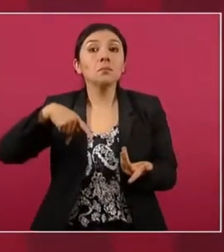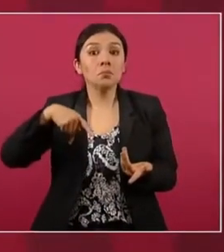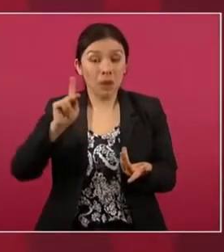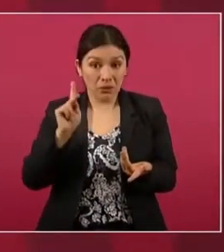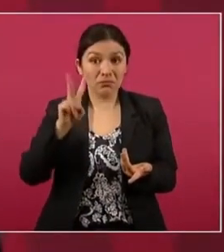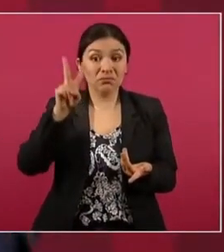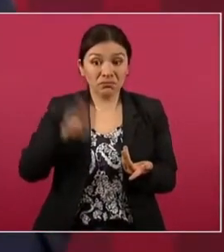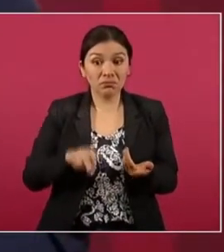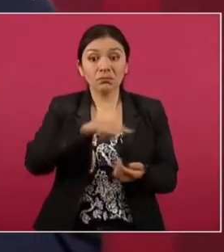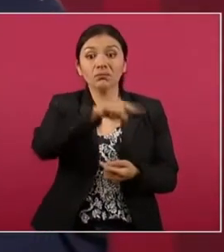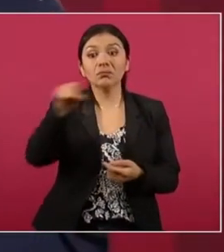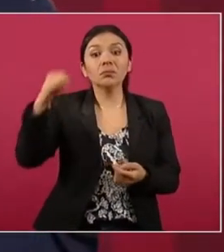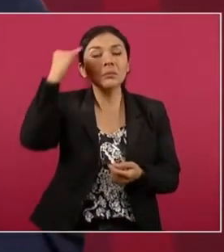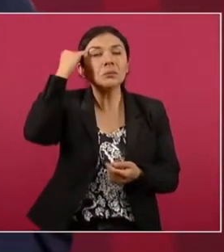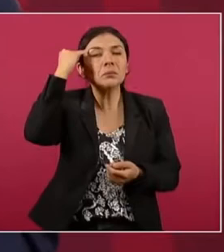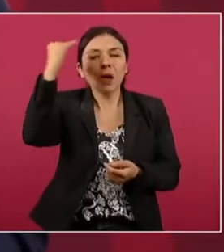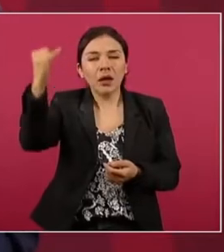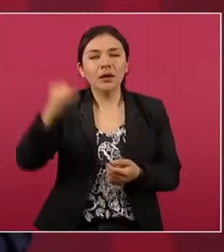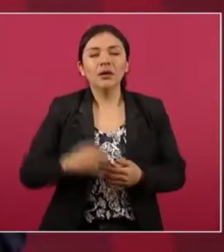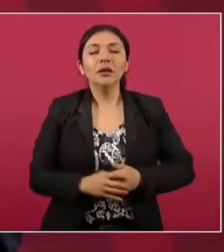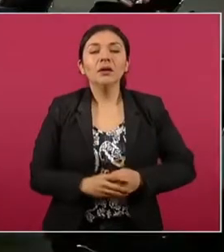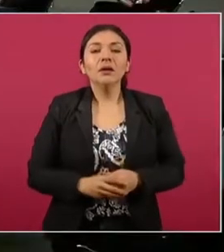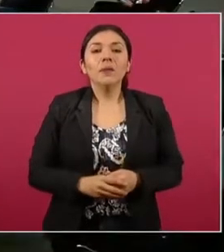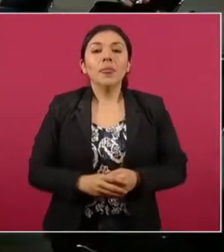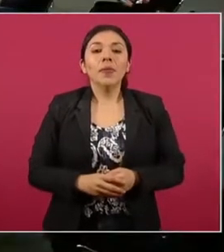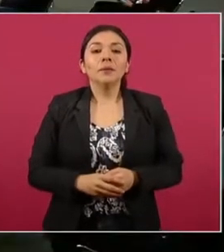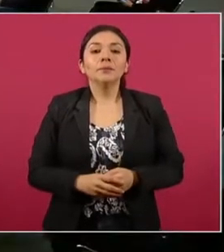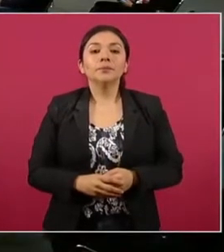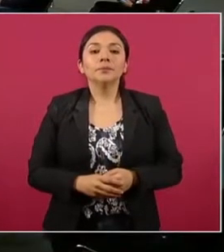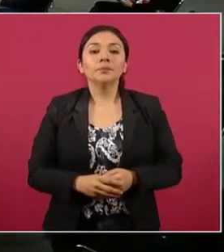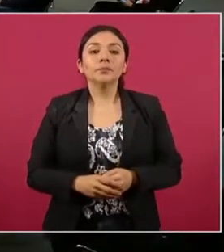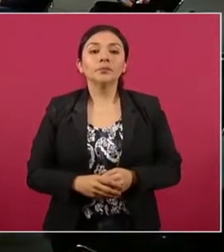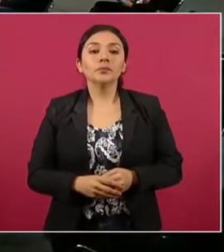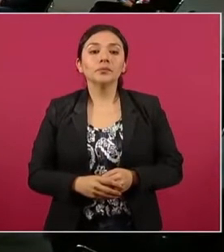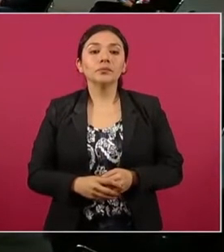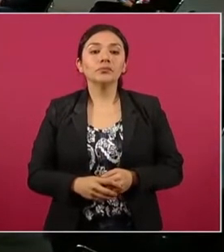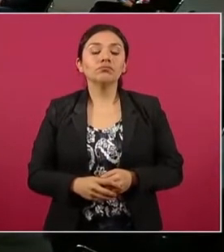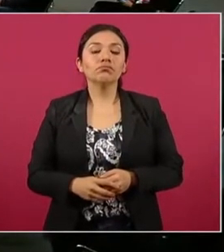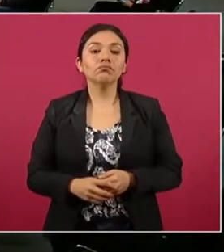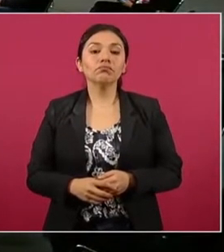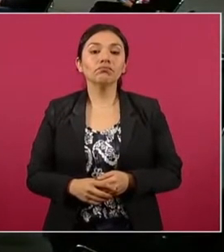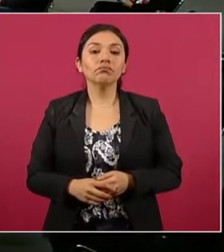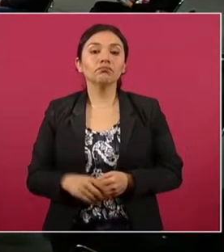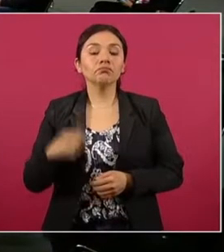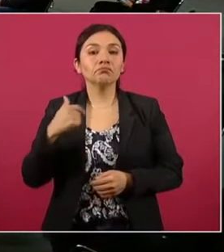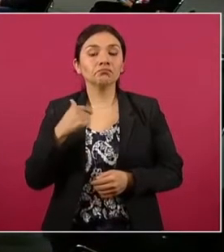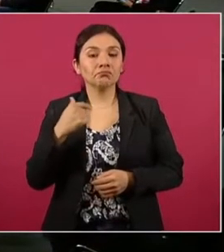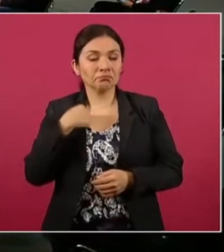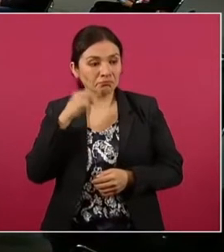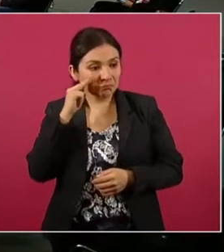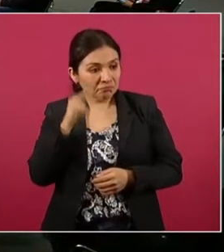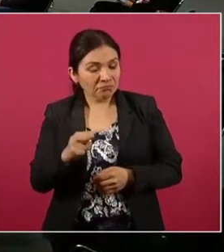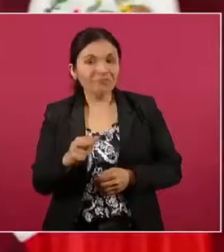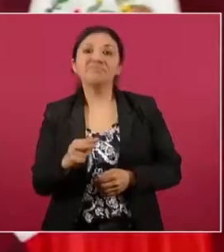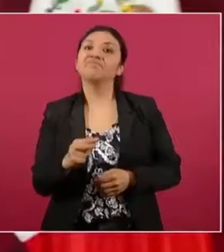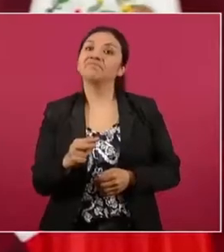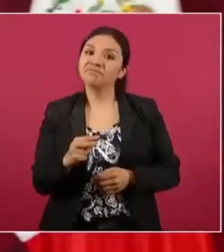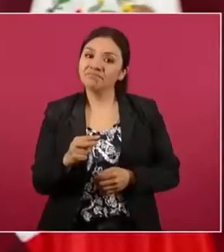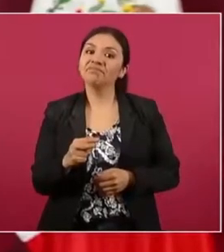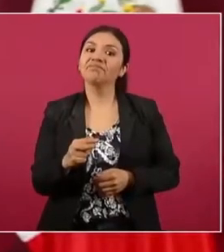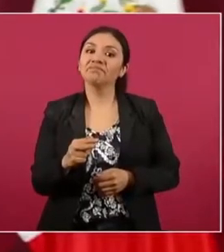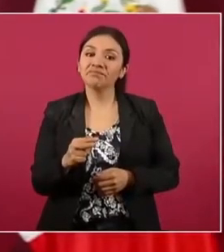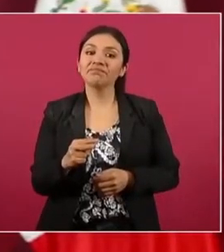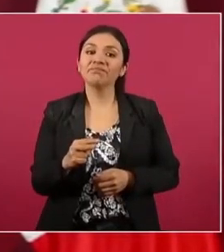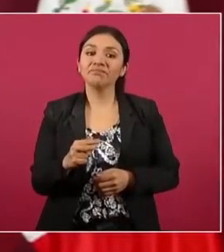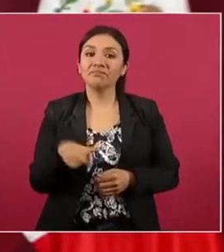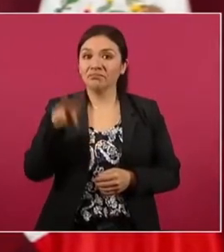la dicha de que sea yo